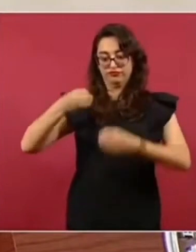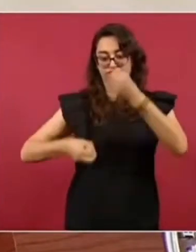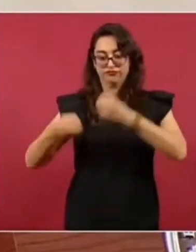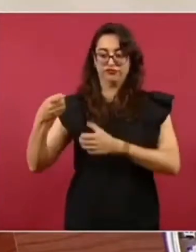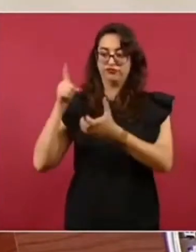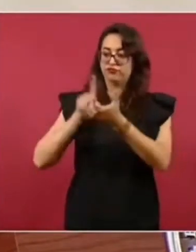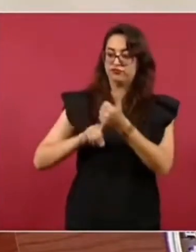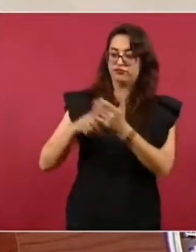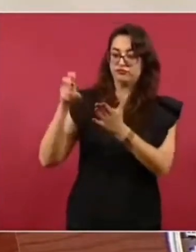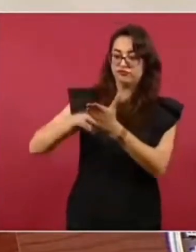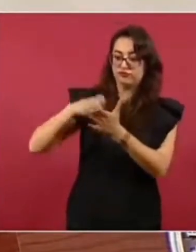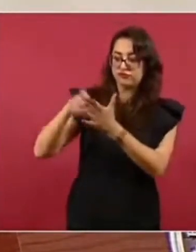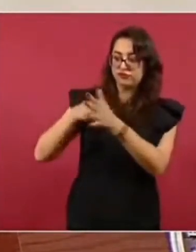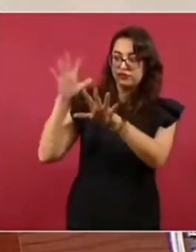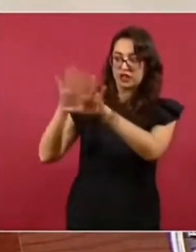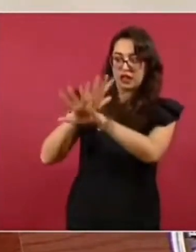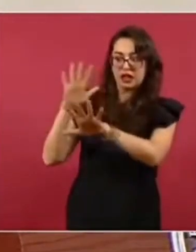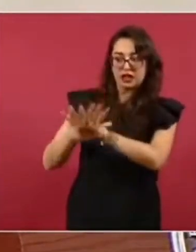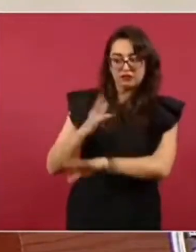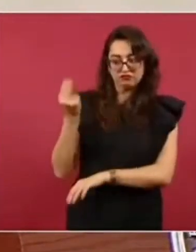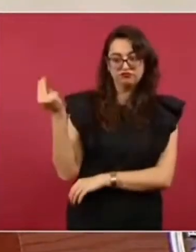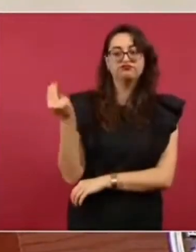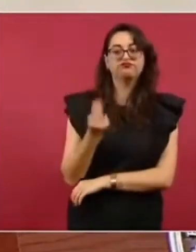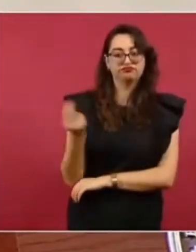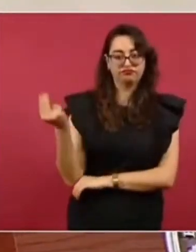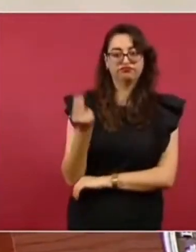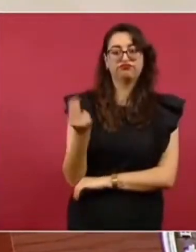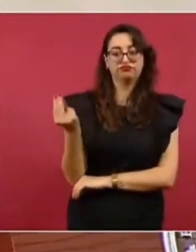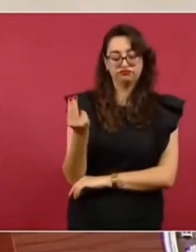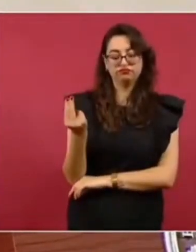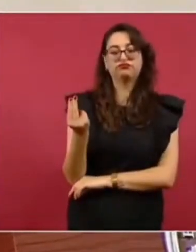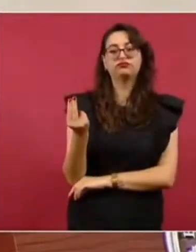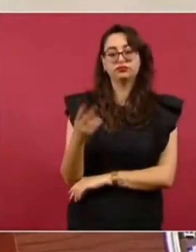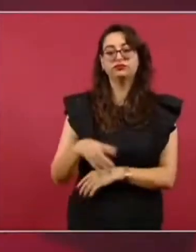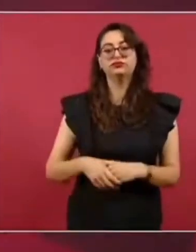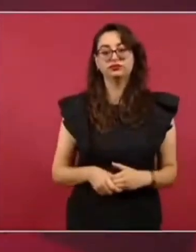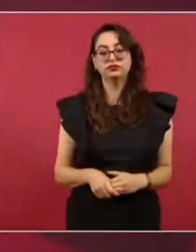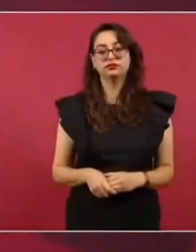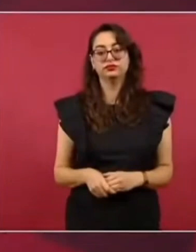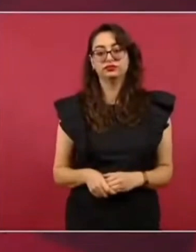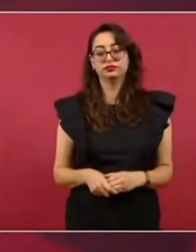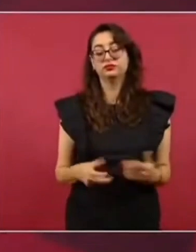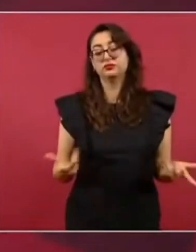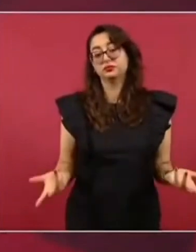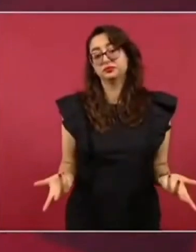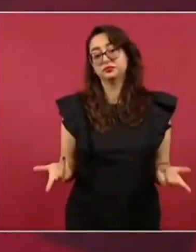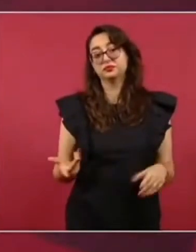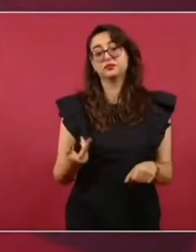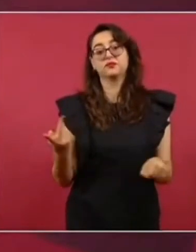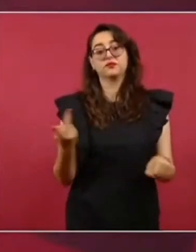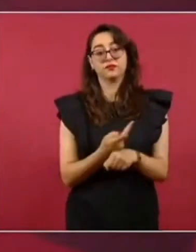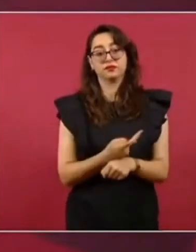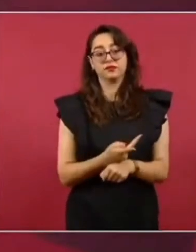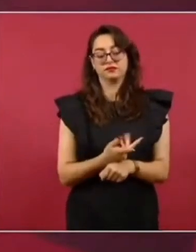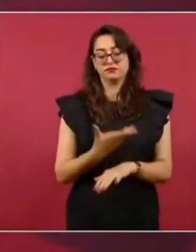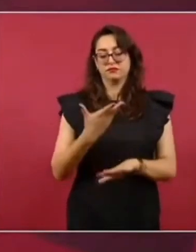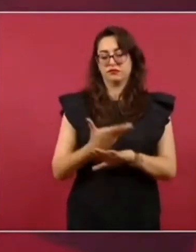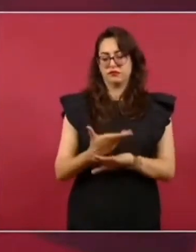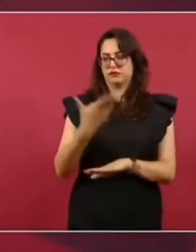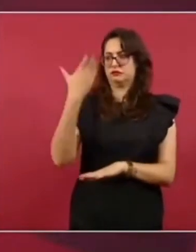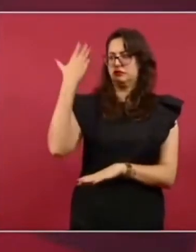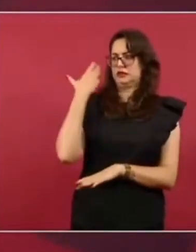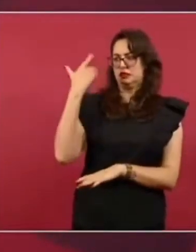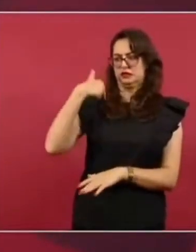Entonces, ya sabíamos que iban a